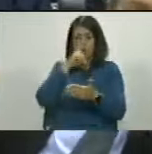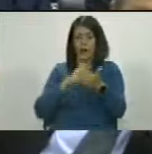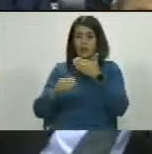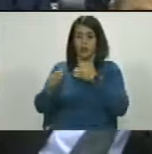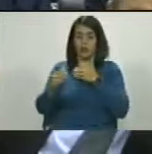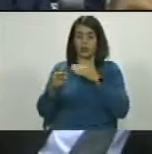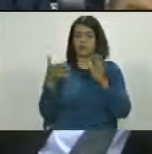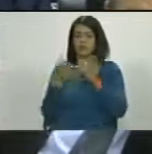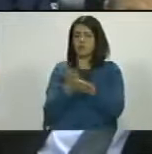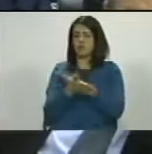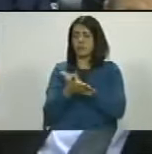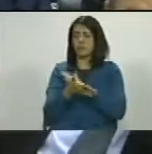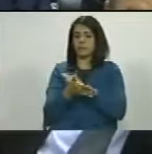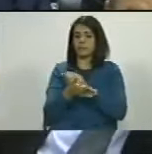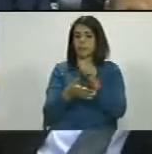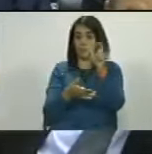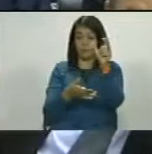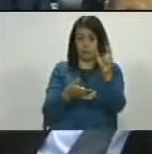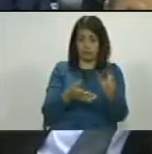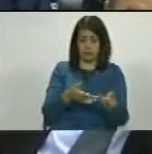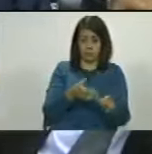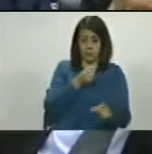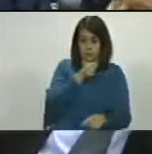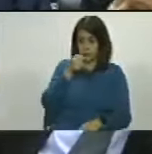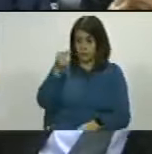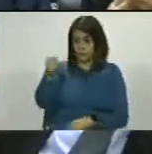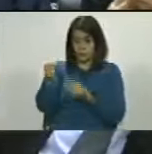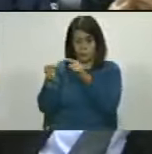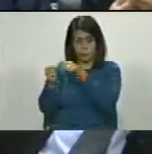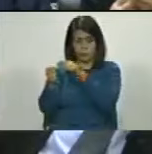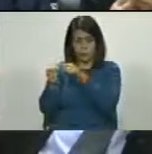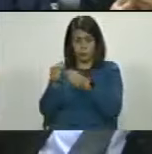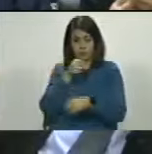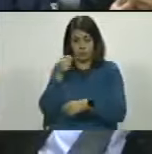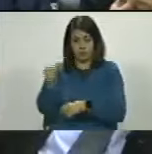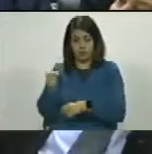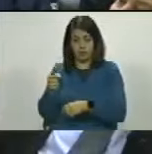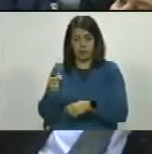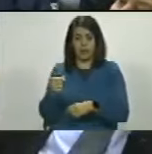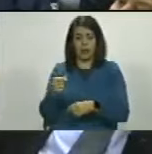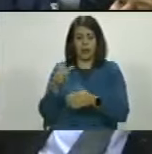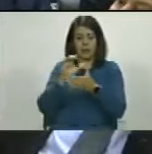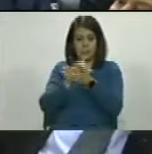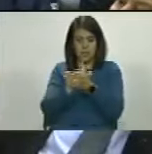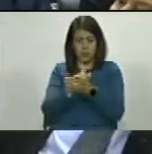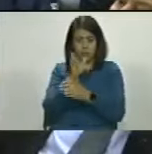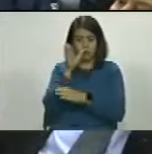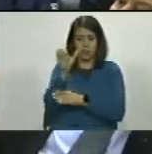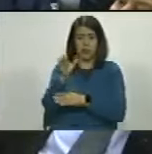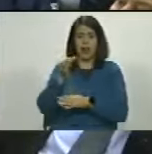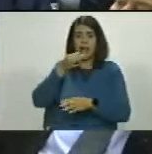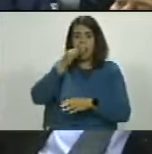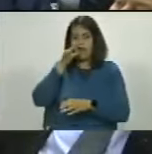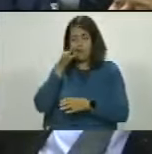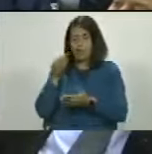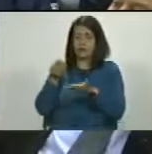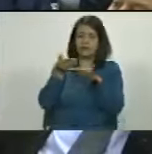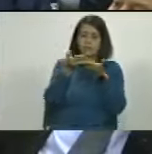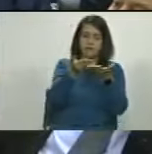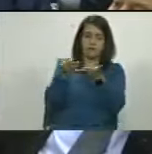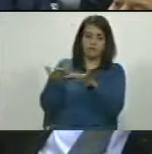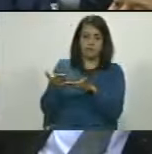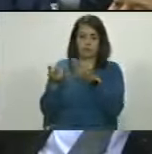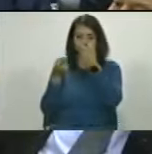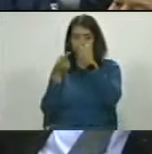decir, que desde el compañero que me acaba de entregar este micrófono, desde la compañera que allá, que sirve el café, desde la